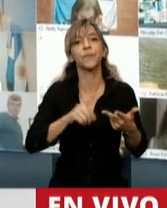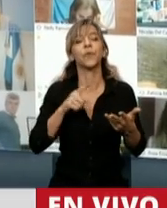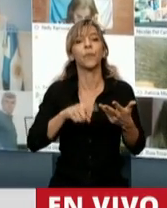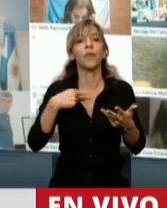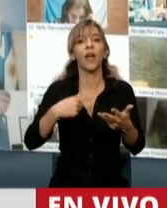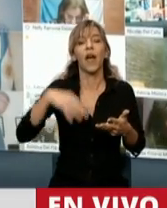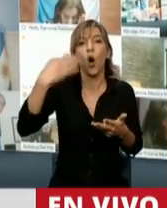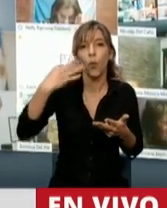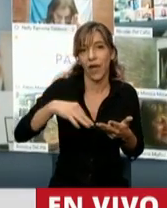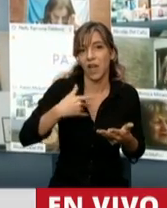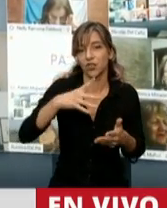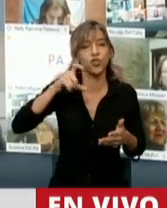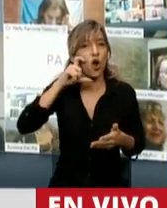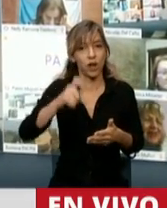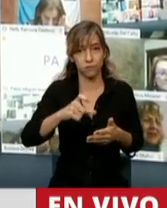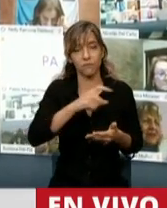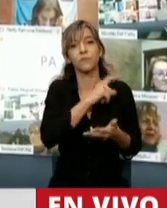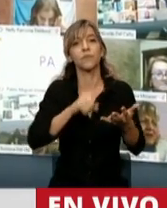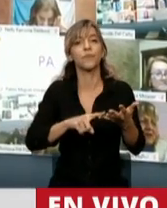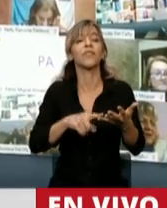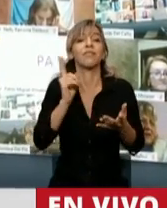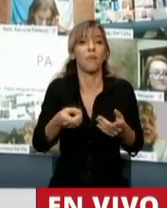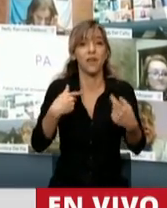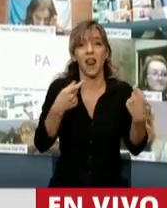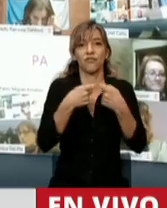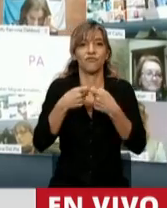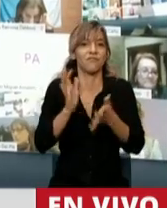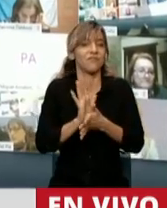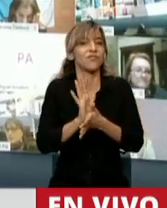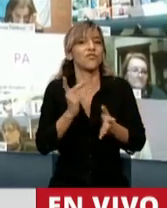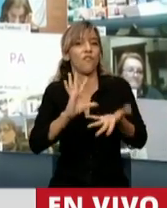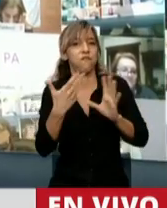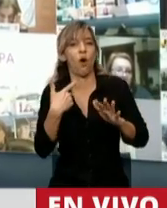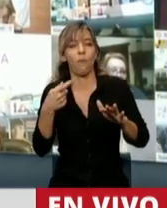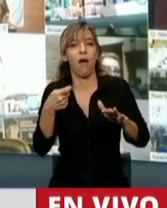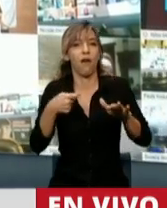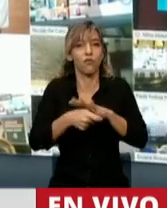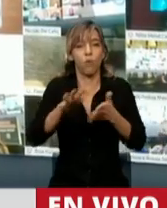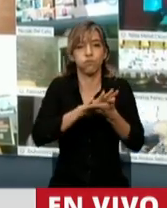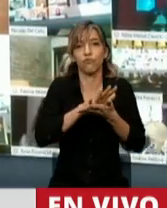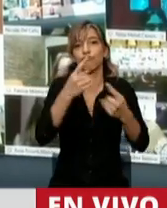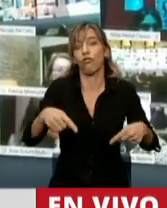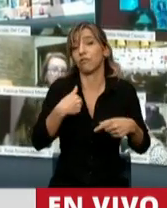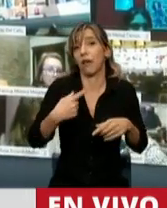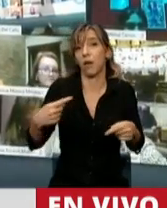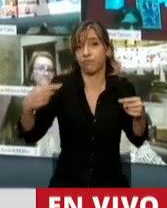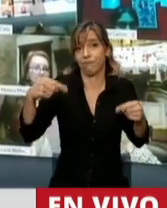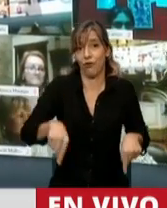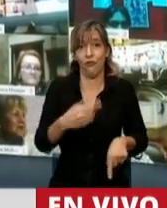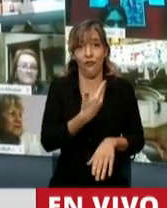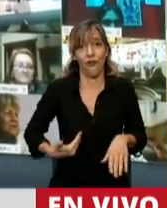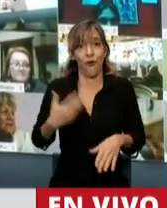público y negociaciones incompatibles con el ejercicio de la función pública. Así que, señor presidente,